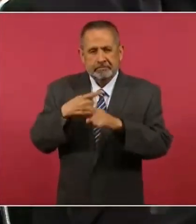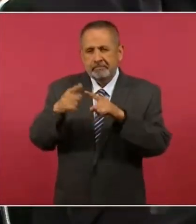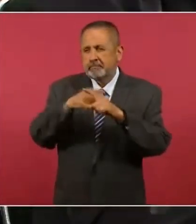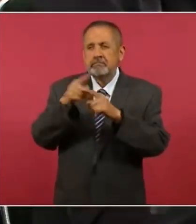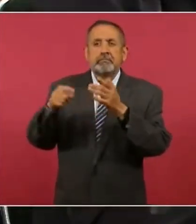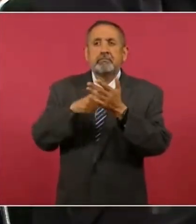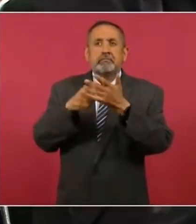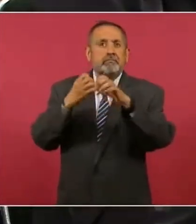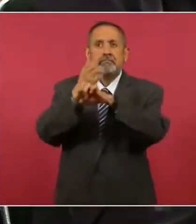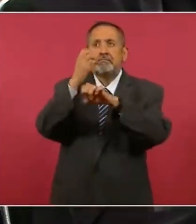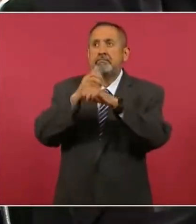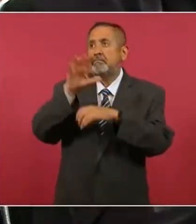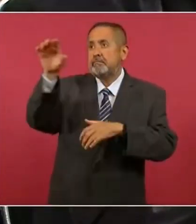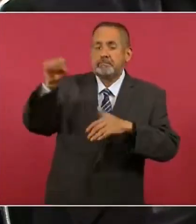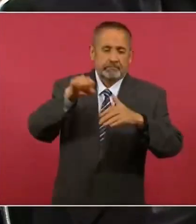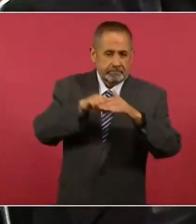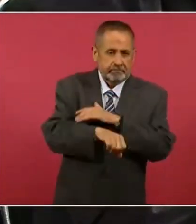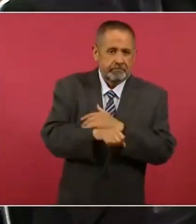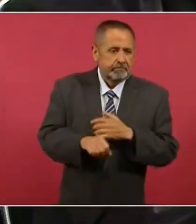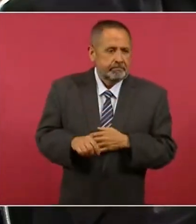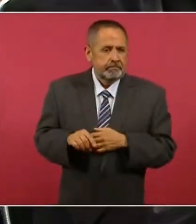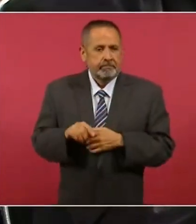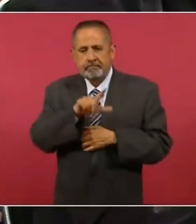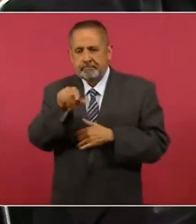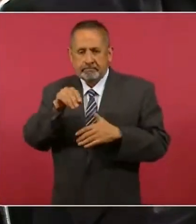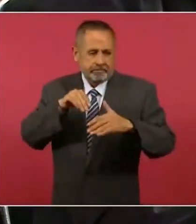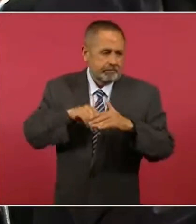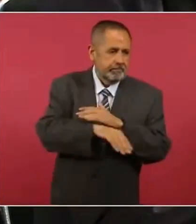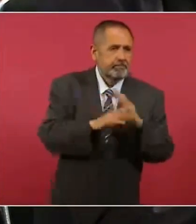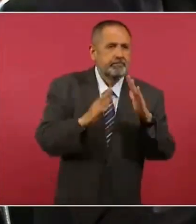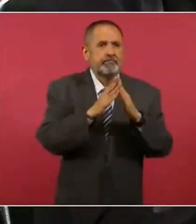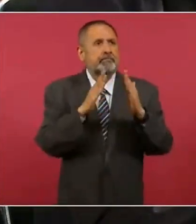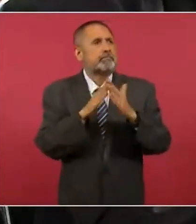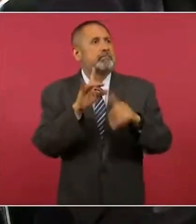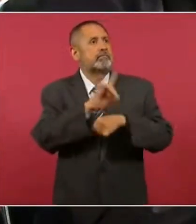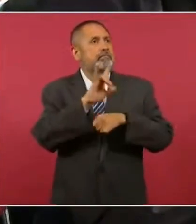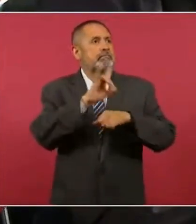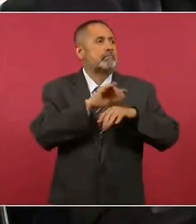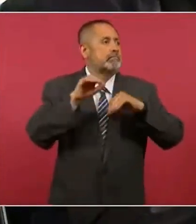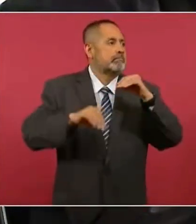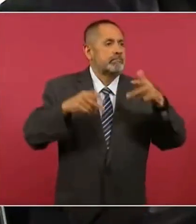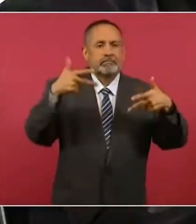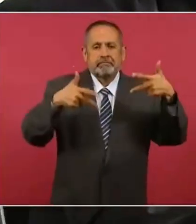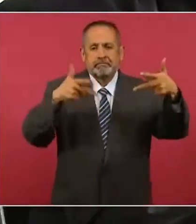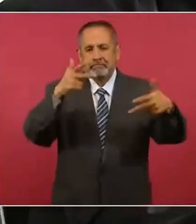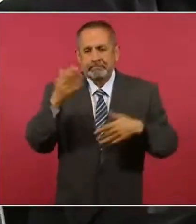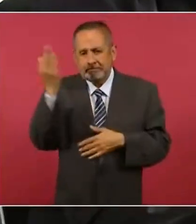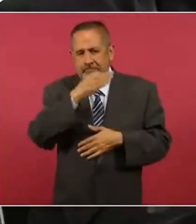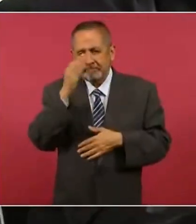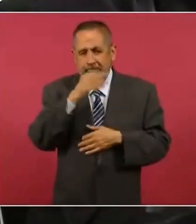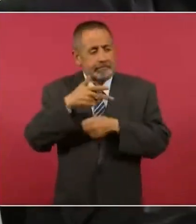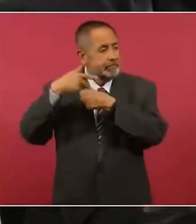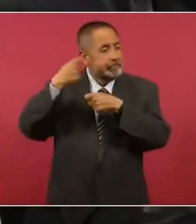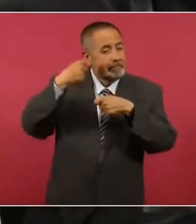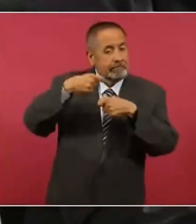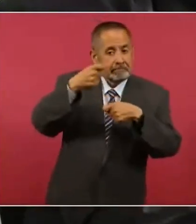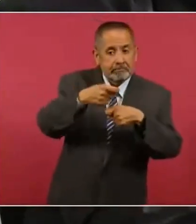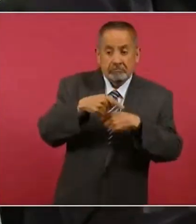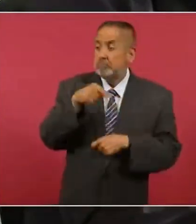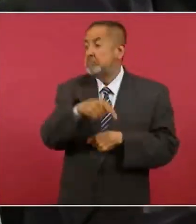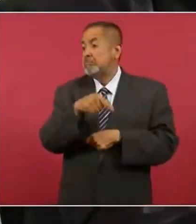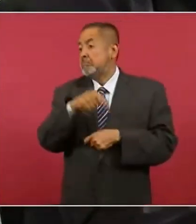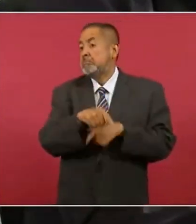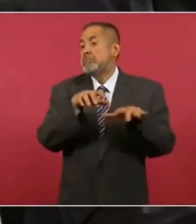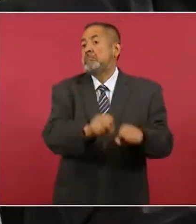estados de la República, los introducían en una casa, montaban toda una escena, la grababan y hacían como que